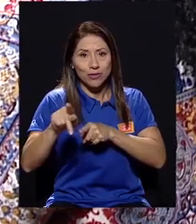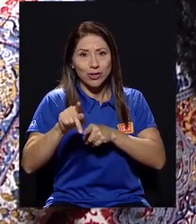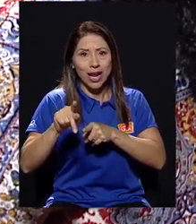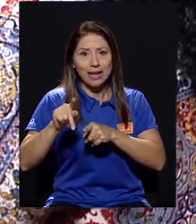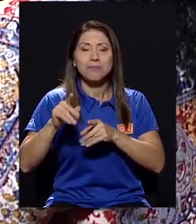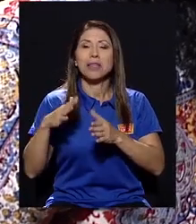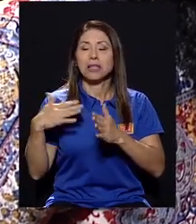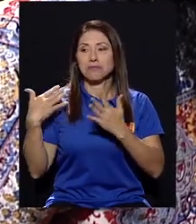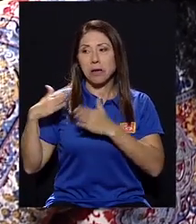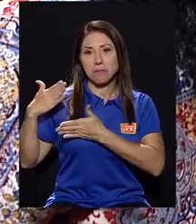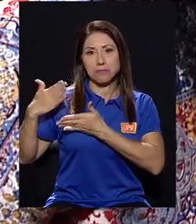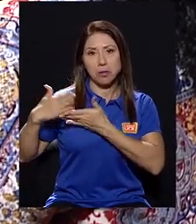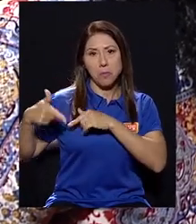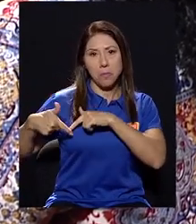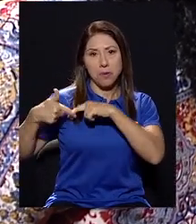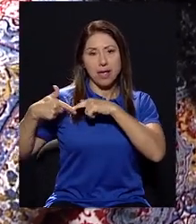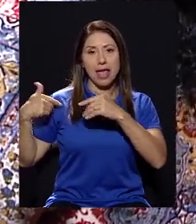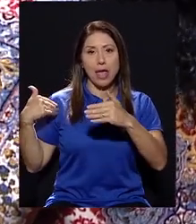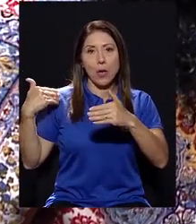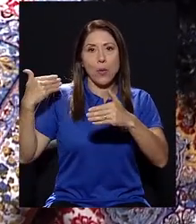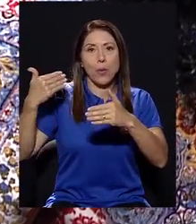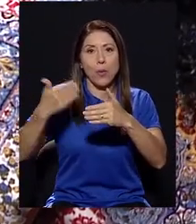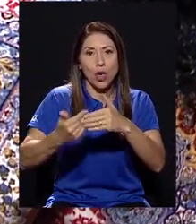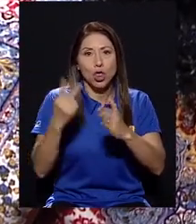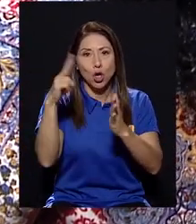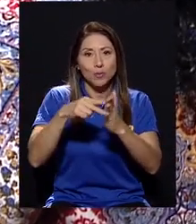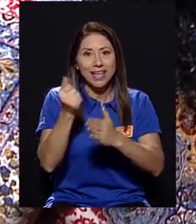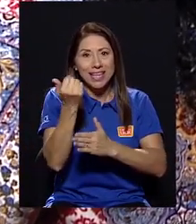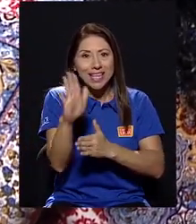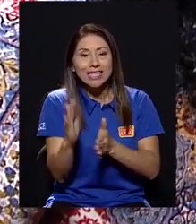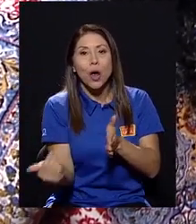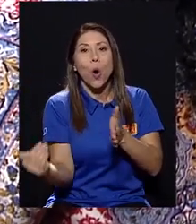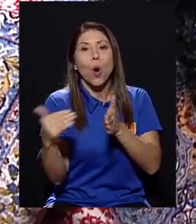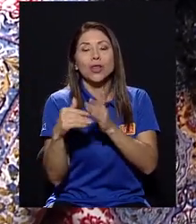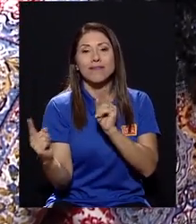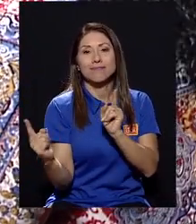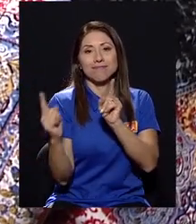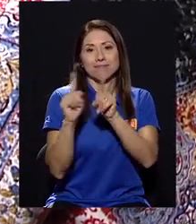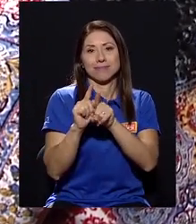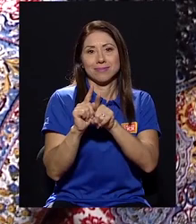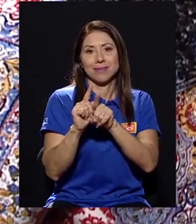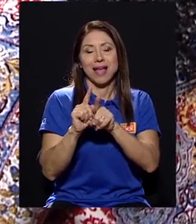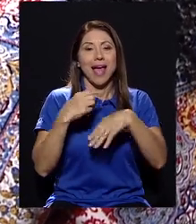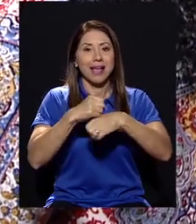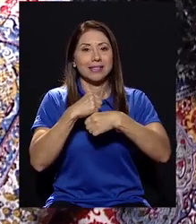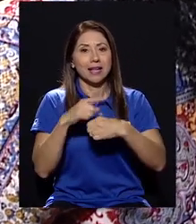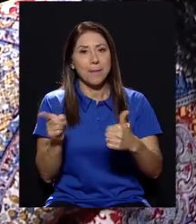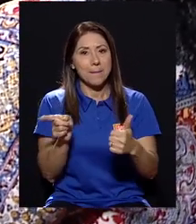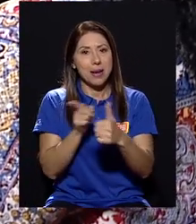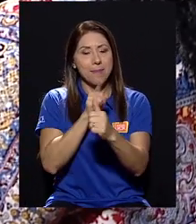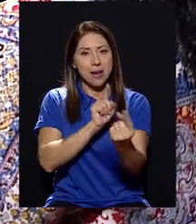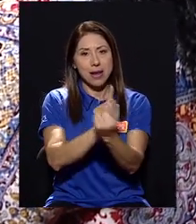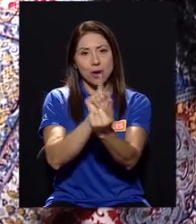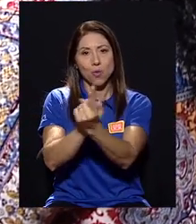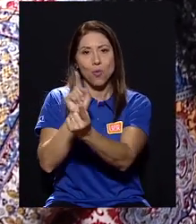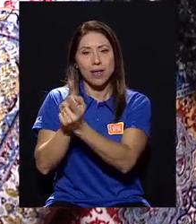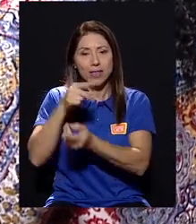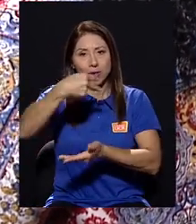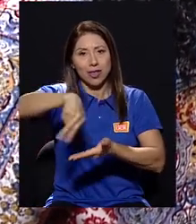2015 que nos volvemos a juntar en la realización de este primer encuentro de danza